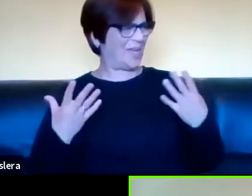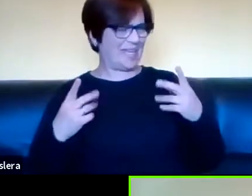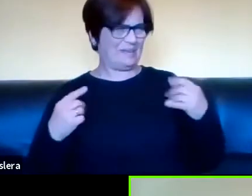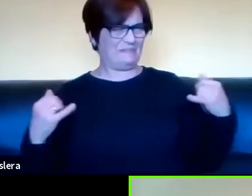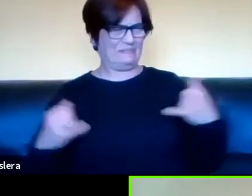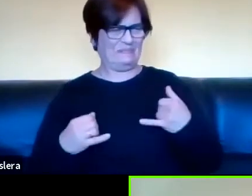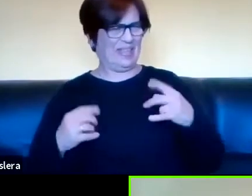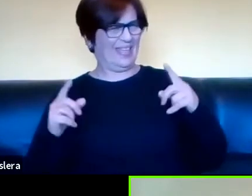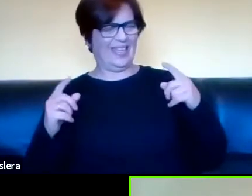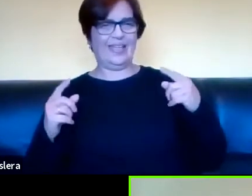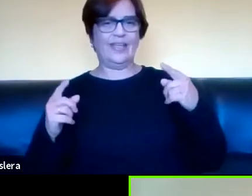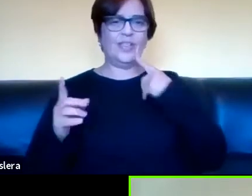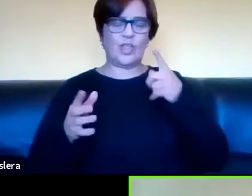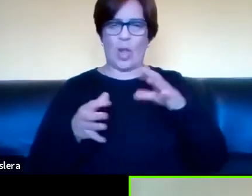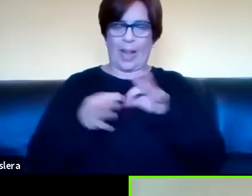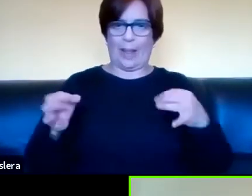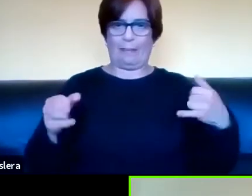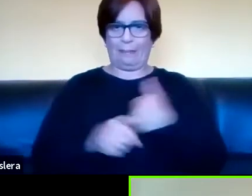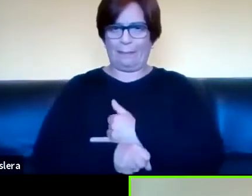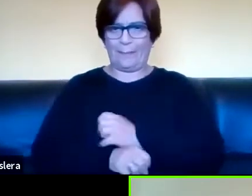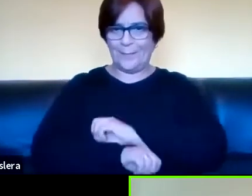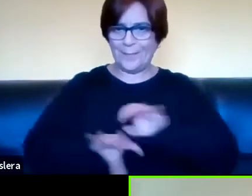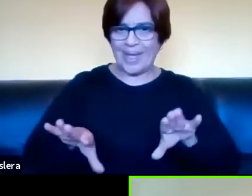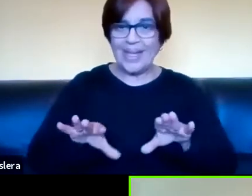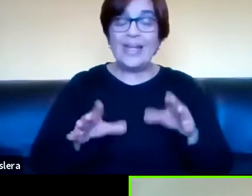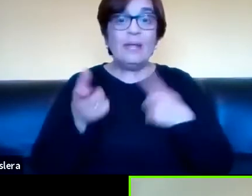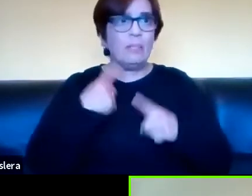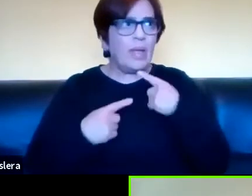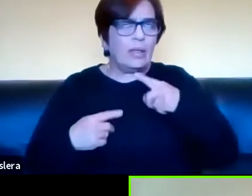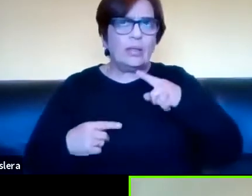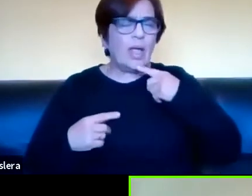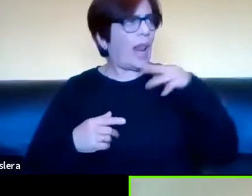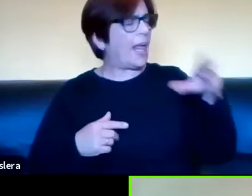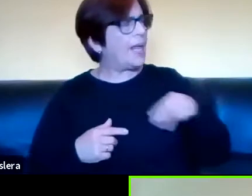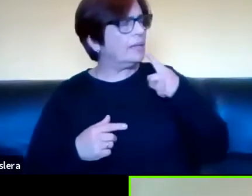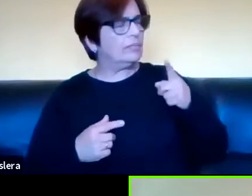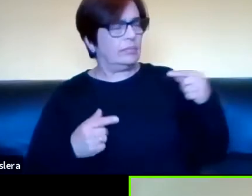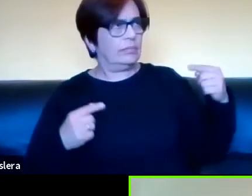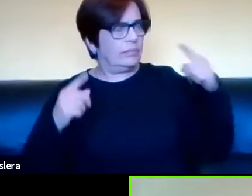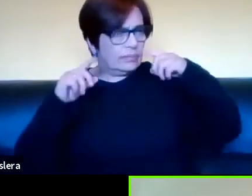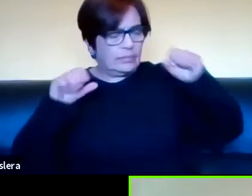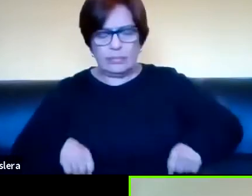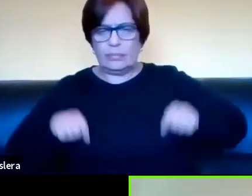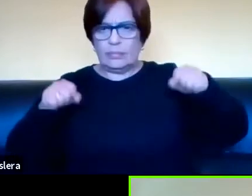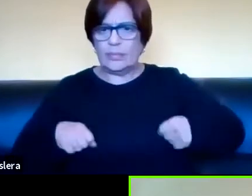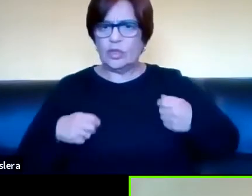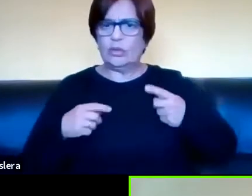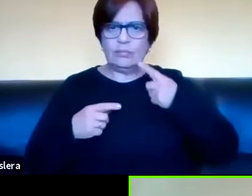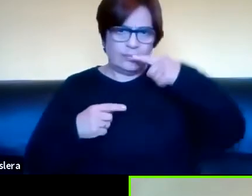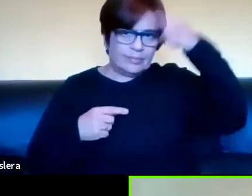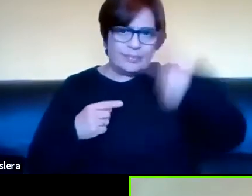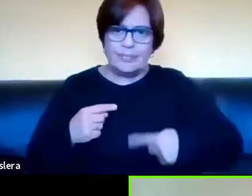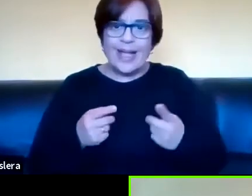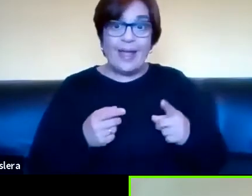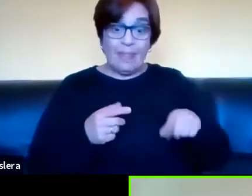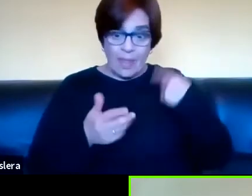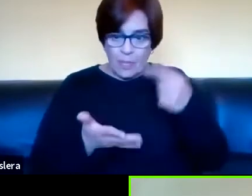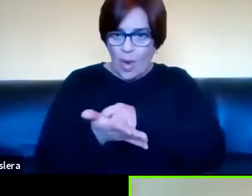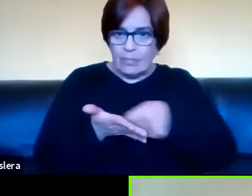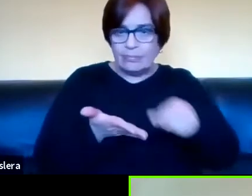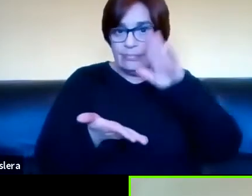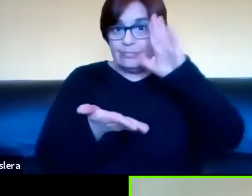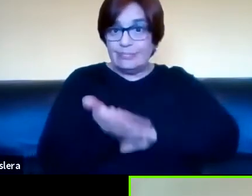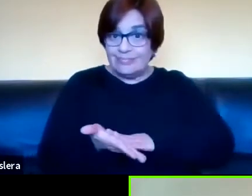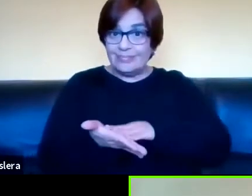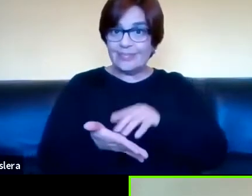sonaba del todo porque me tenía una mala construcción en realidad. Pero no lo podíamos darnos cuenta hasta que no la escribimos. ¿Por qué? Porque en la evanescencia